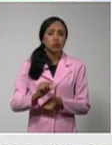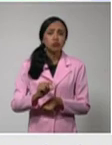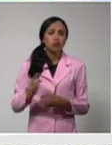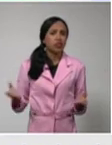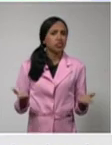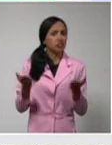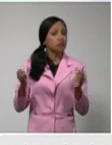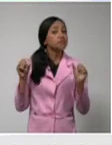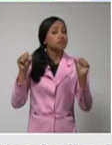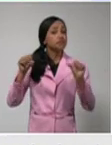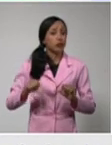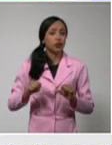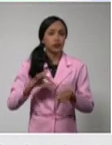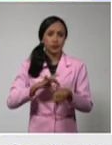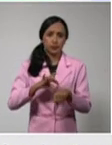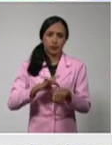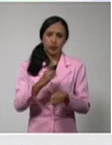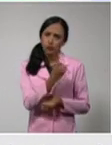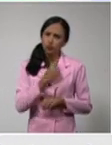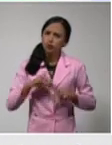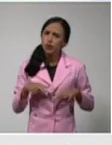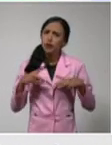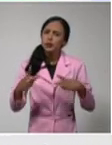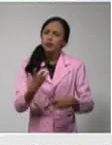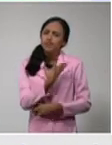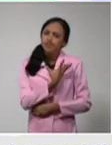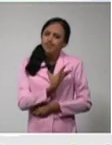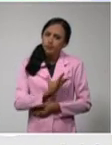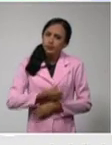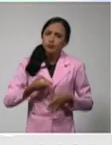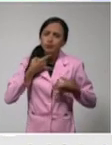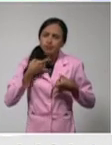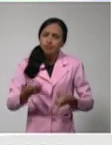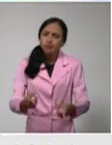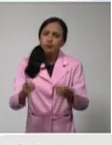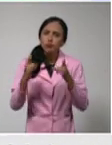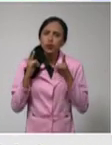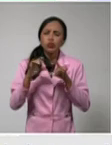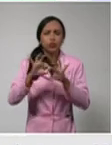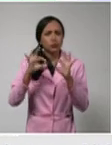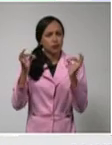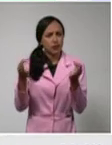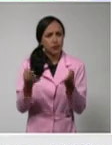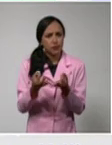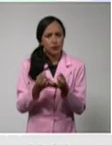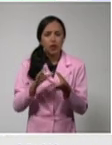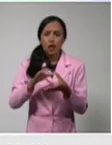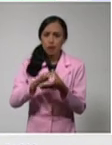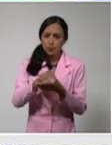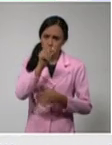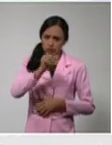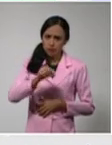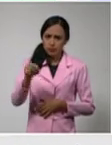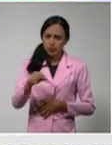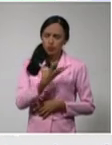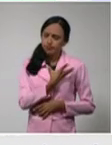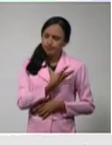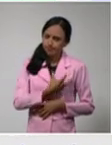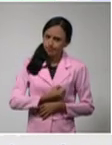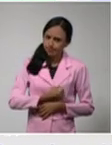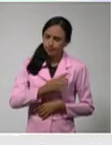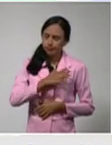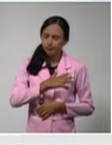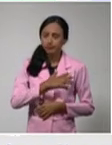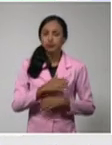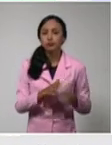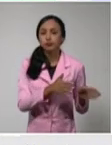nuevamente el fallecimiento y damos las condolencias a sus familiares y amistades. Fallece una paciente de